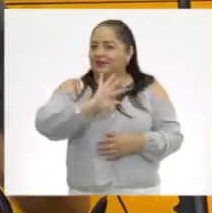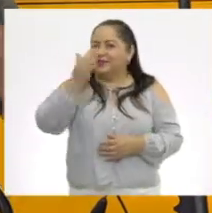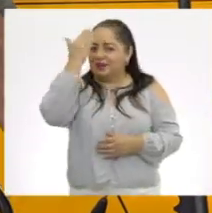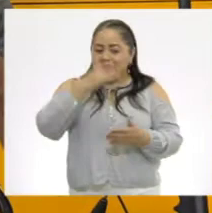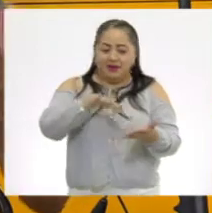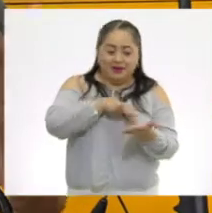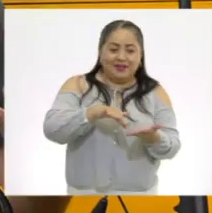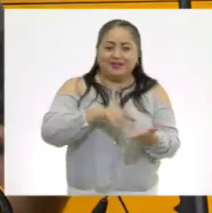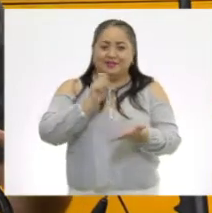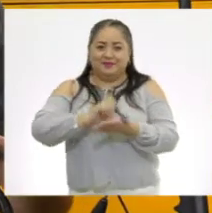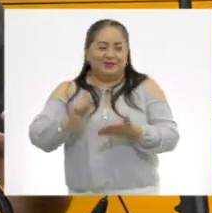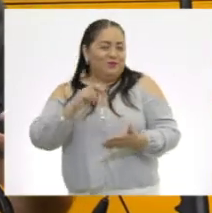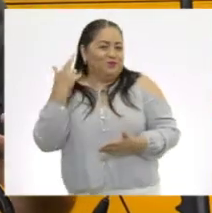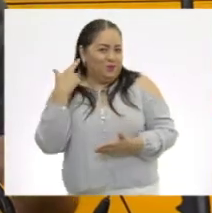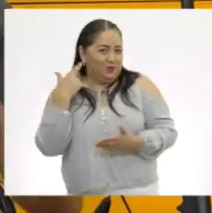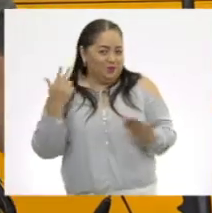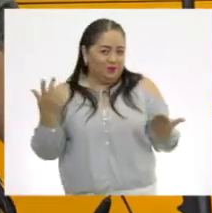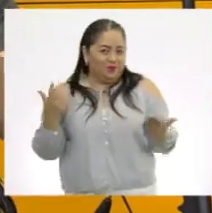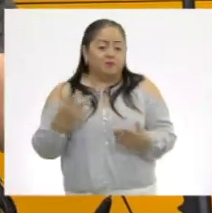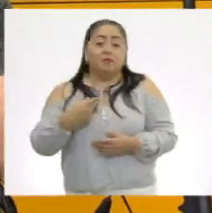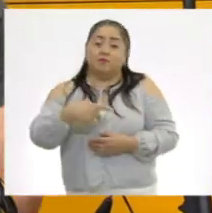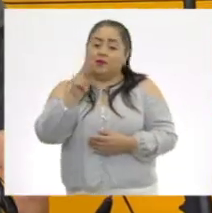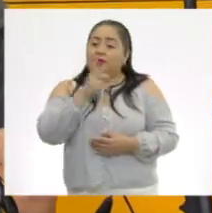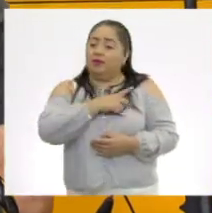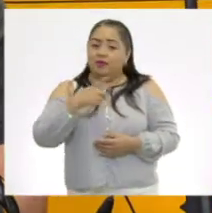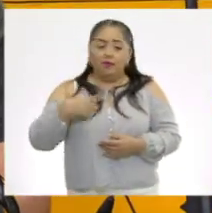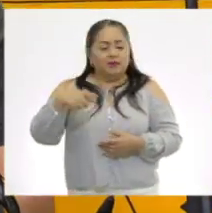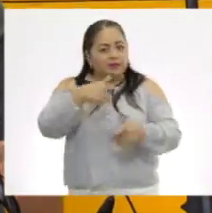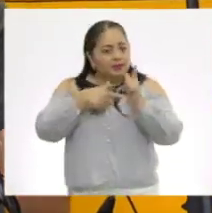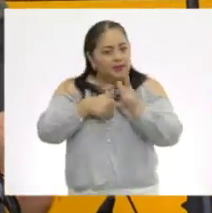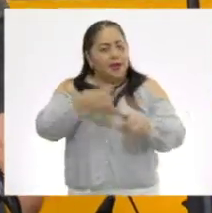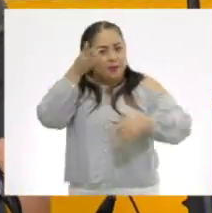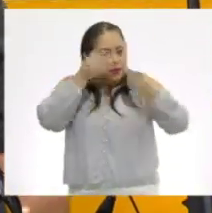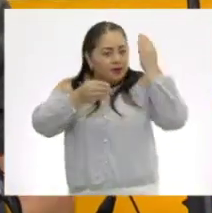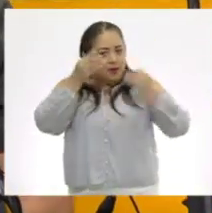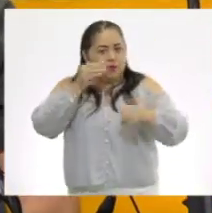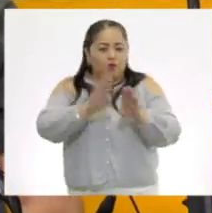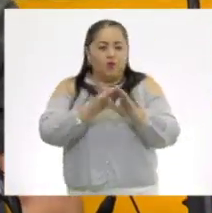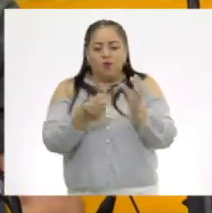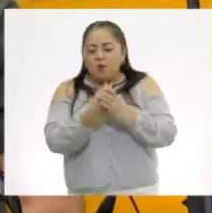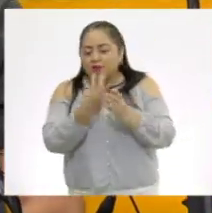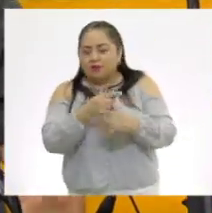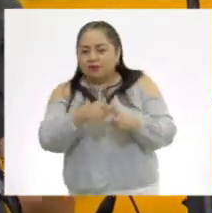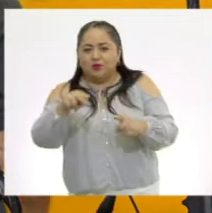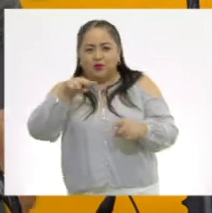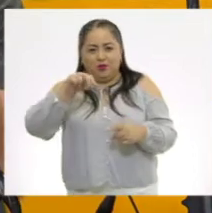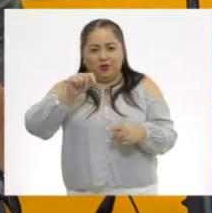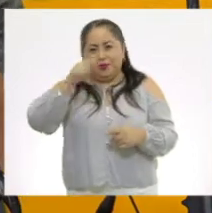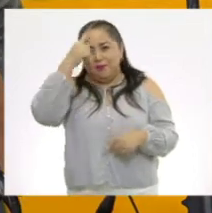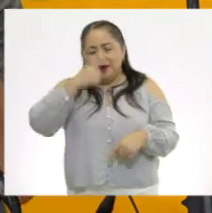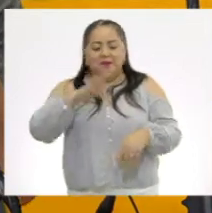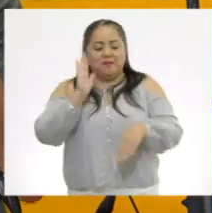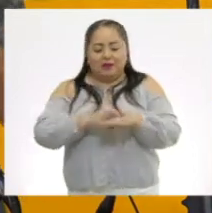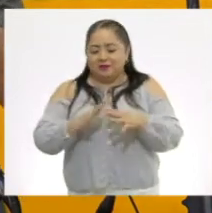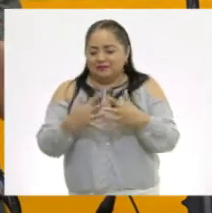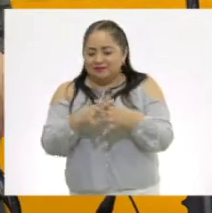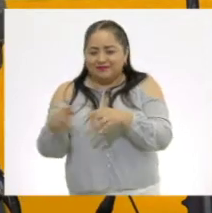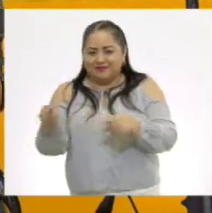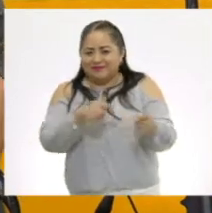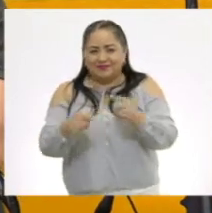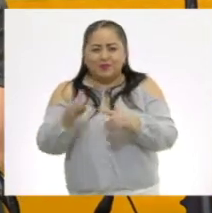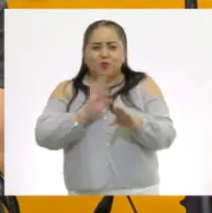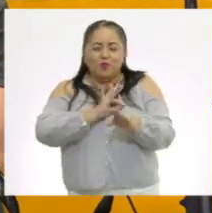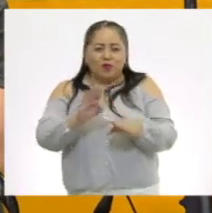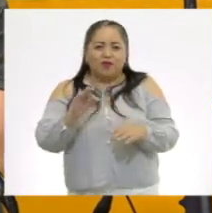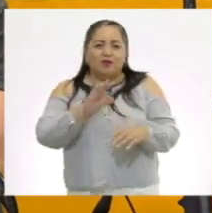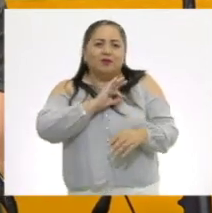leer y escribir música. Aunque debemos seguir aprendiendo nuevas duraciones de las notas para tener más combinaciones y más